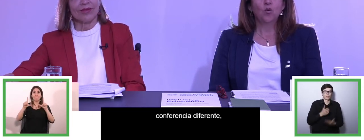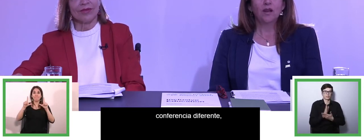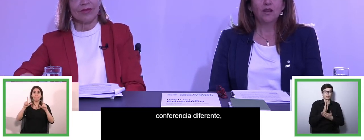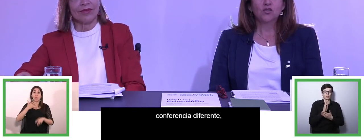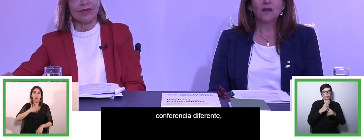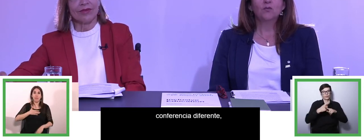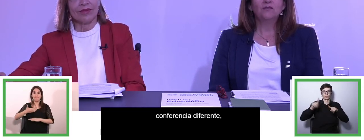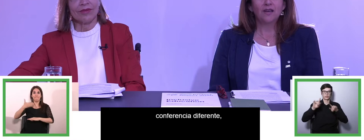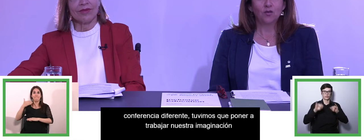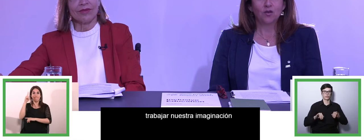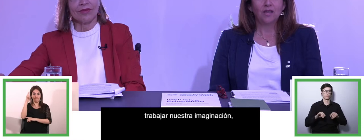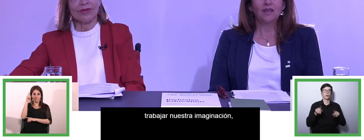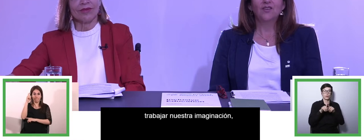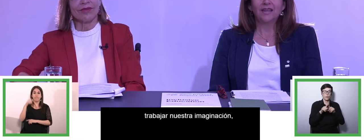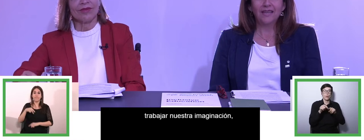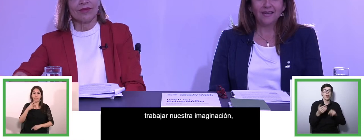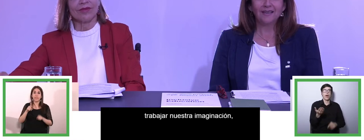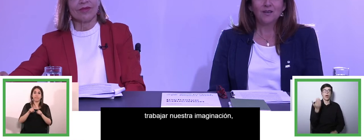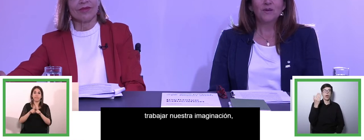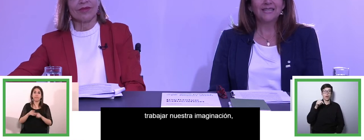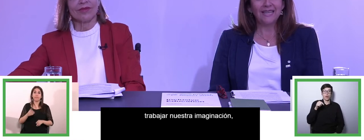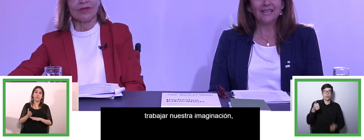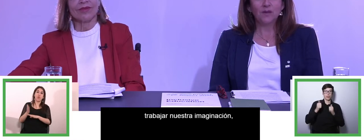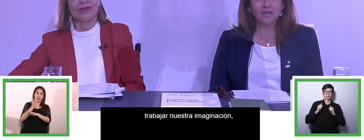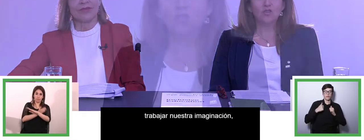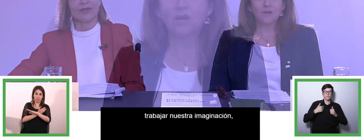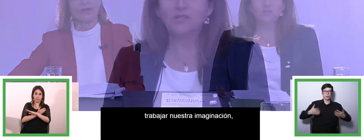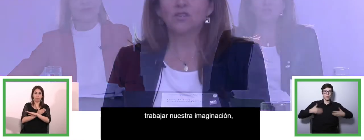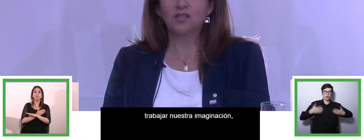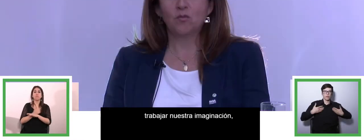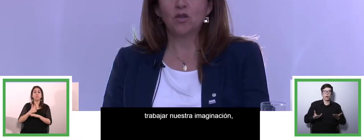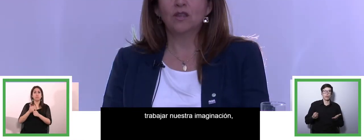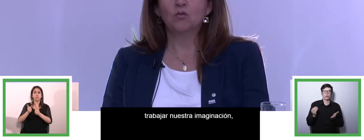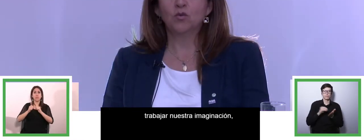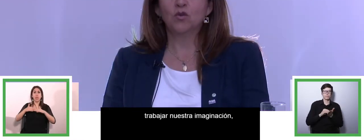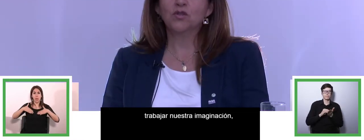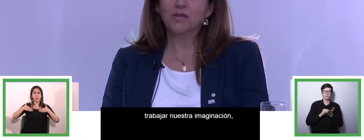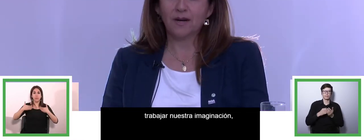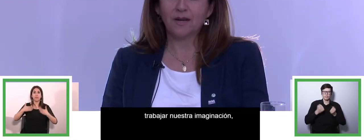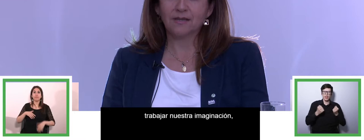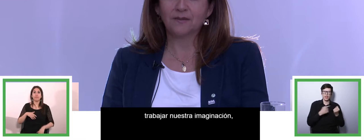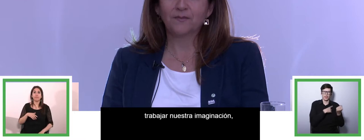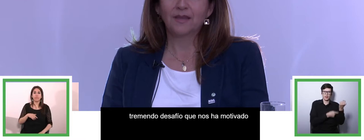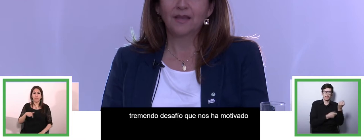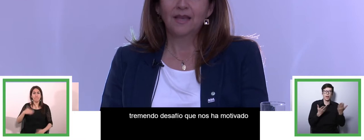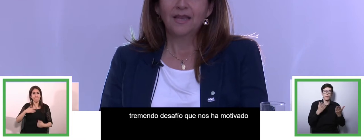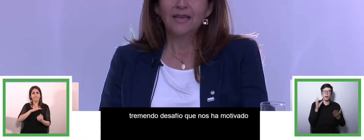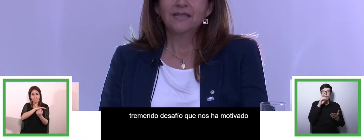el cual nos ha motivado y dado energía para seguir expandiendo la misión de Ciro Project de Un Mundo Sin Barreras.